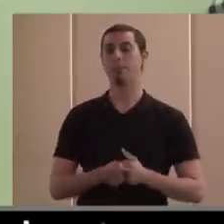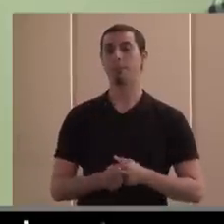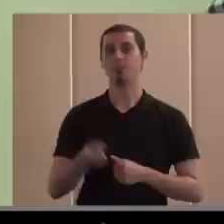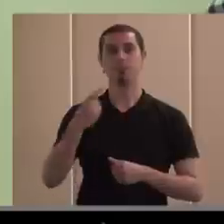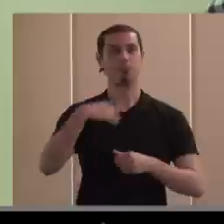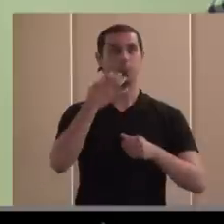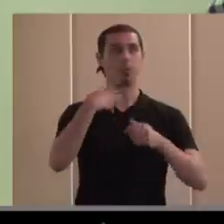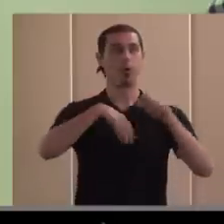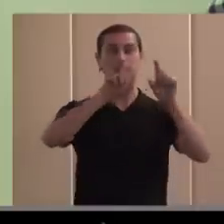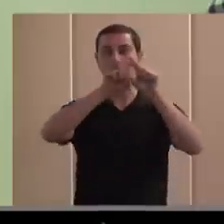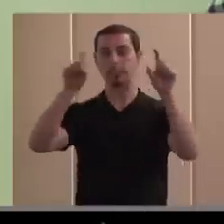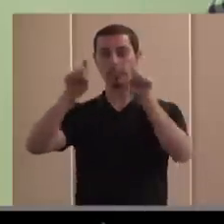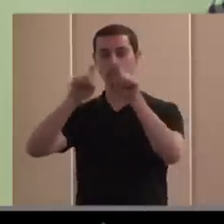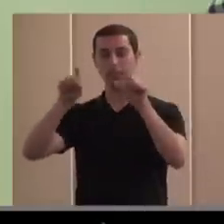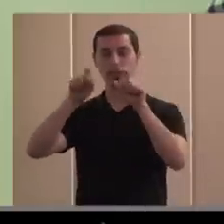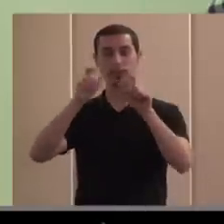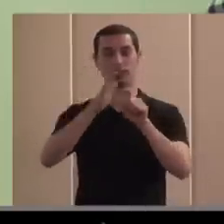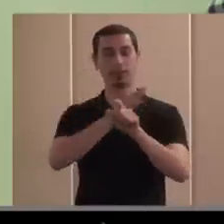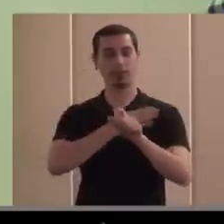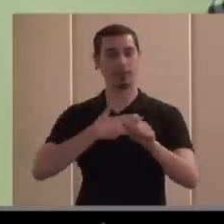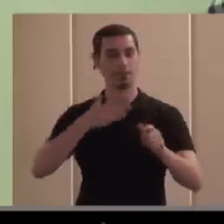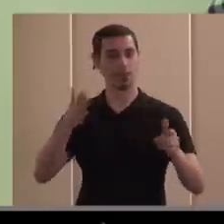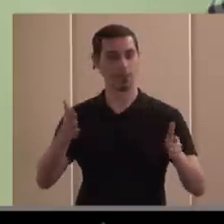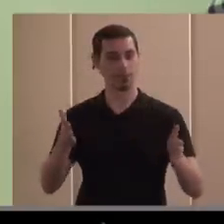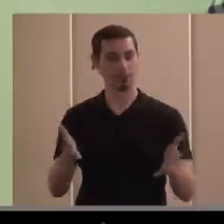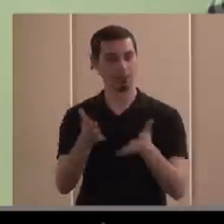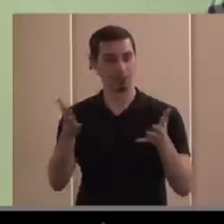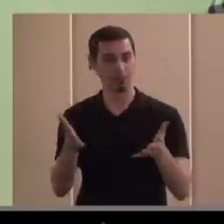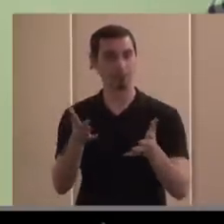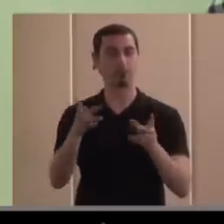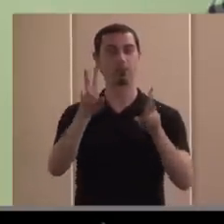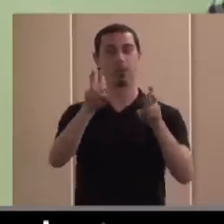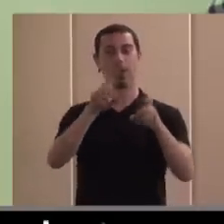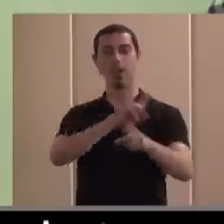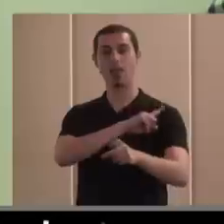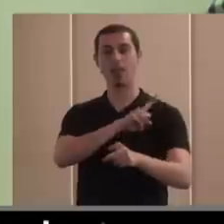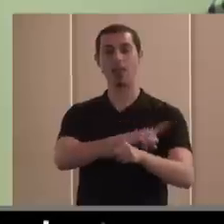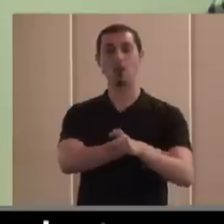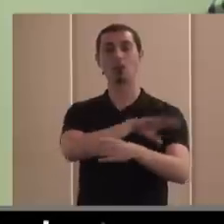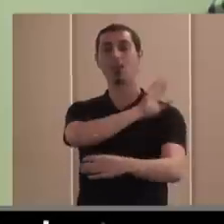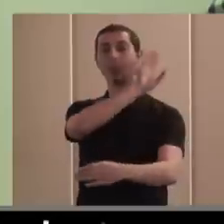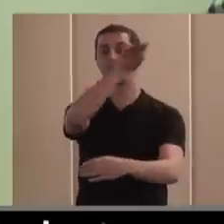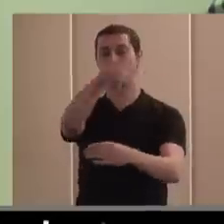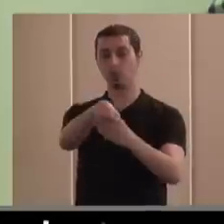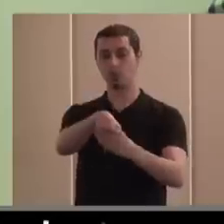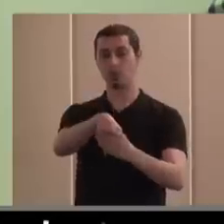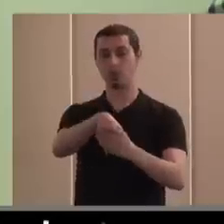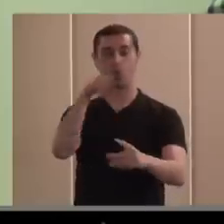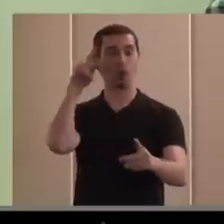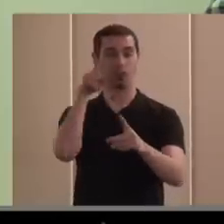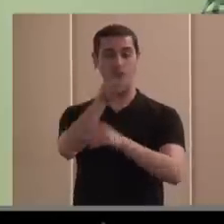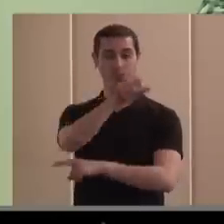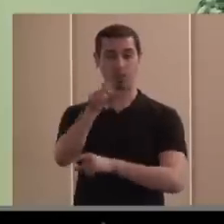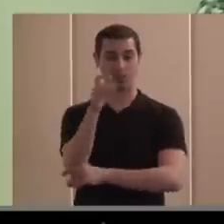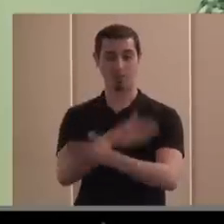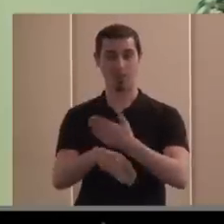entidades que promueven todo lo que tiene que ver con el deporte inclusivo para las personas con discapacidad que también